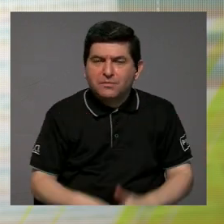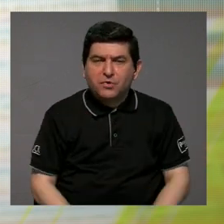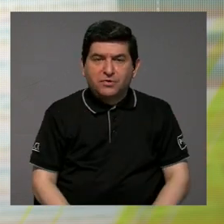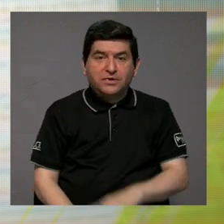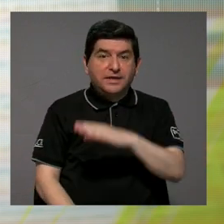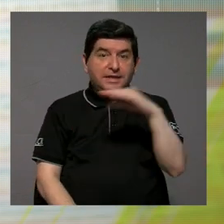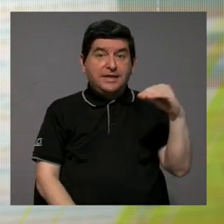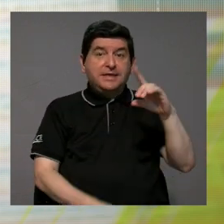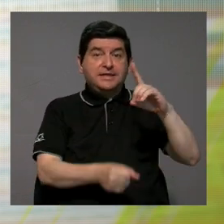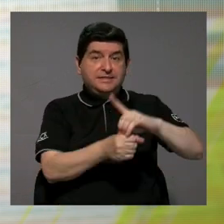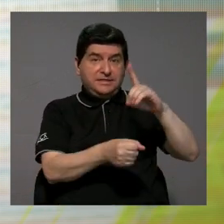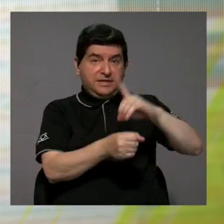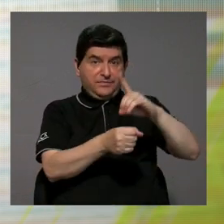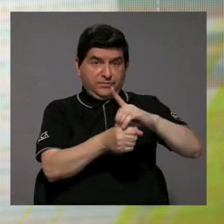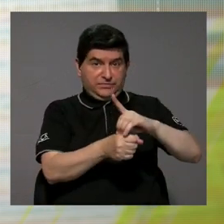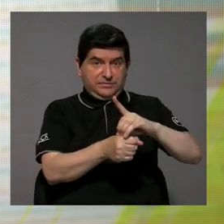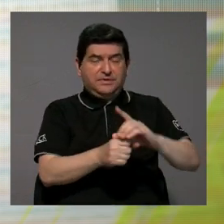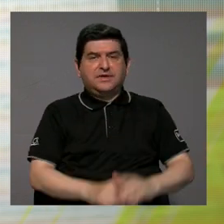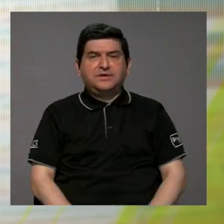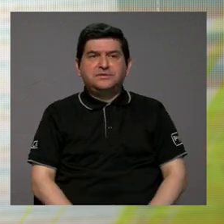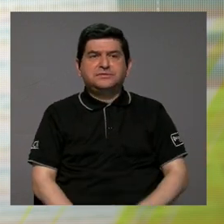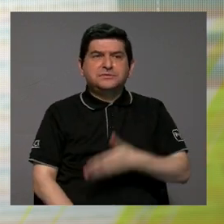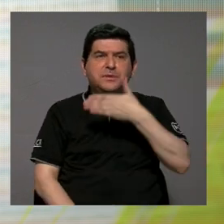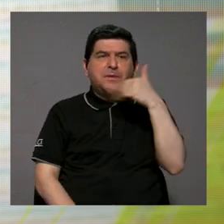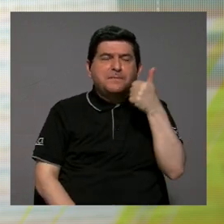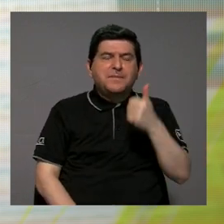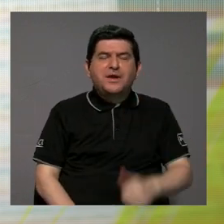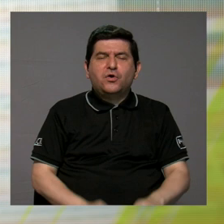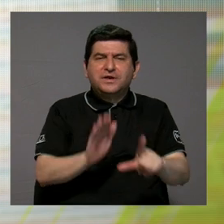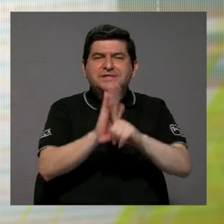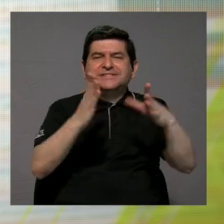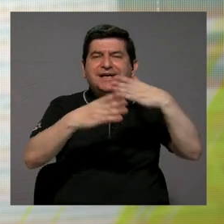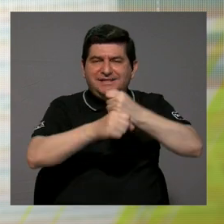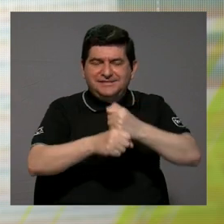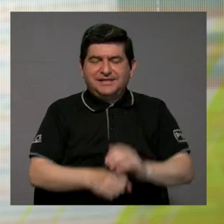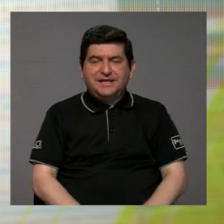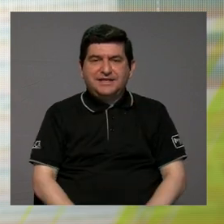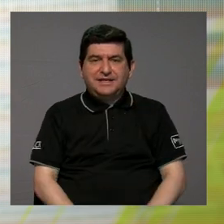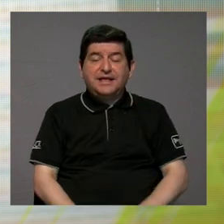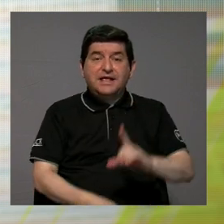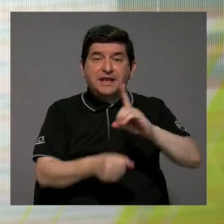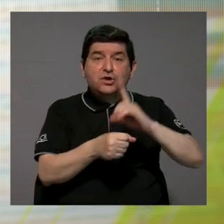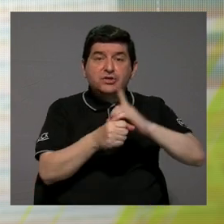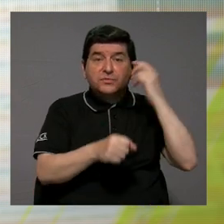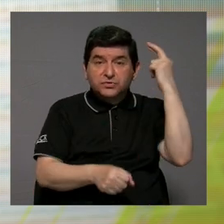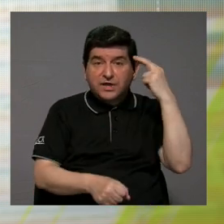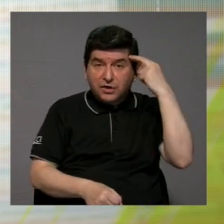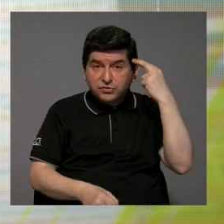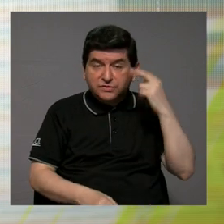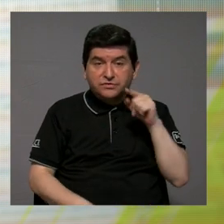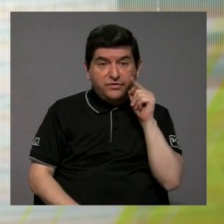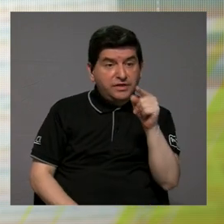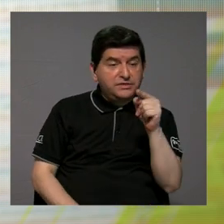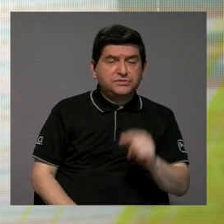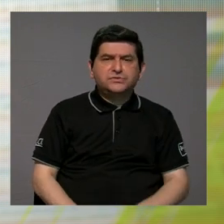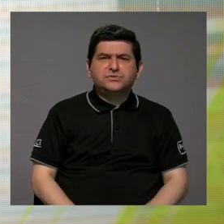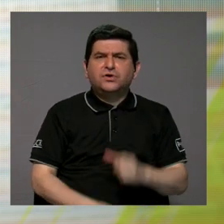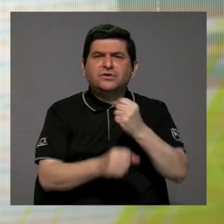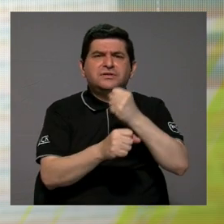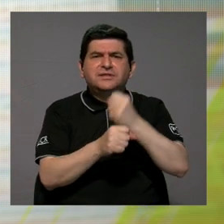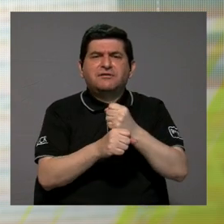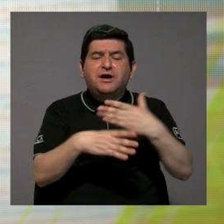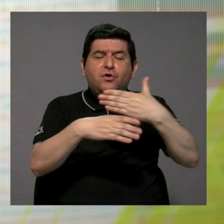los diputados generan mejor legislación. Recordemos que las y los diputados están ahí básicamente para hacer